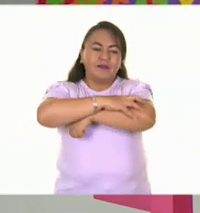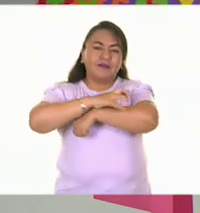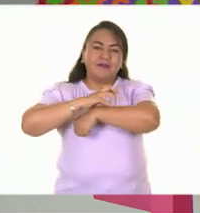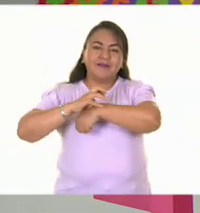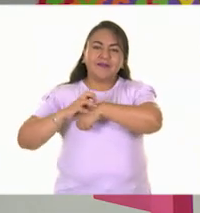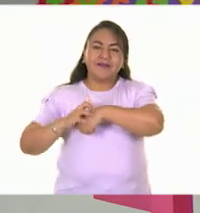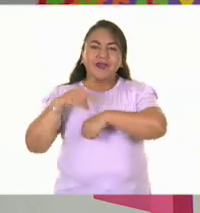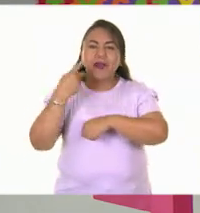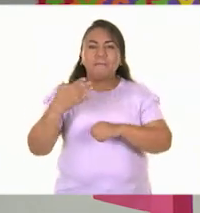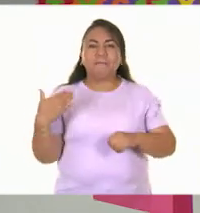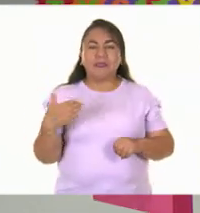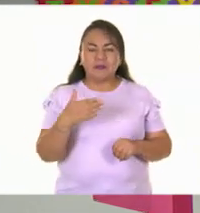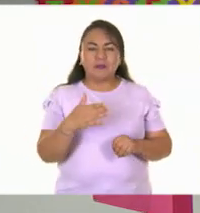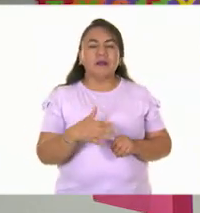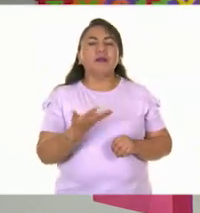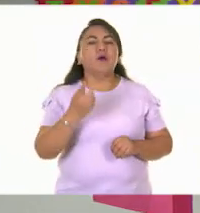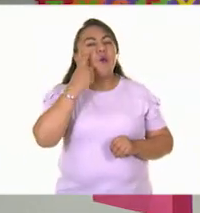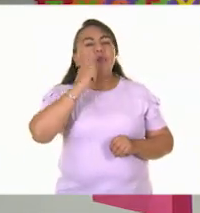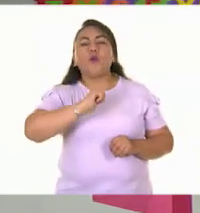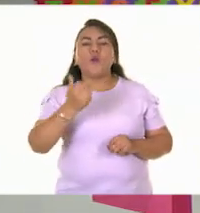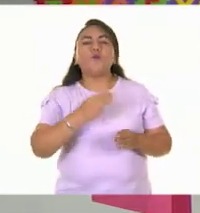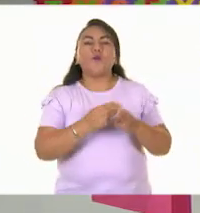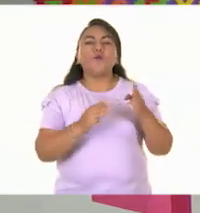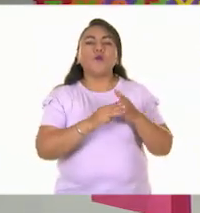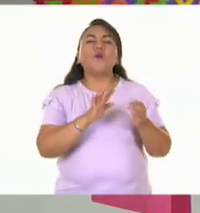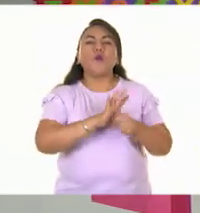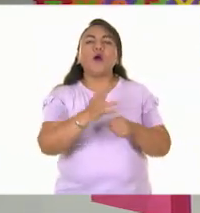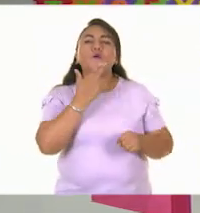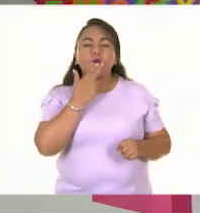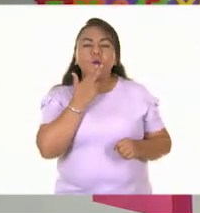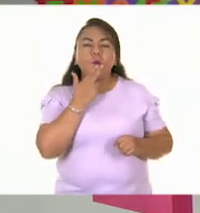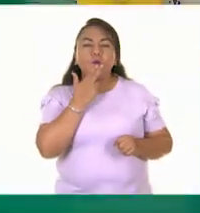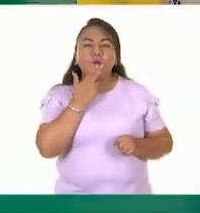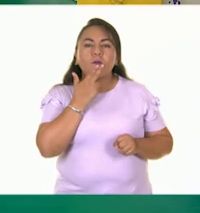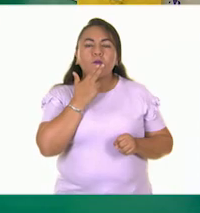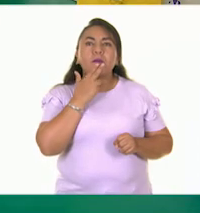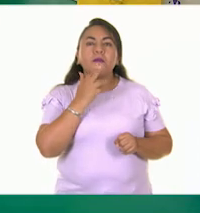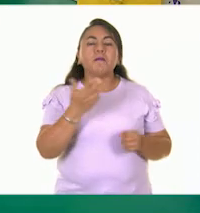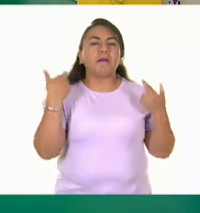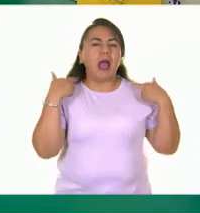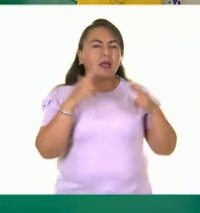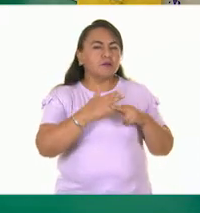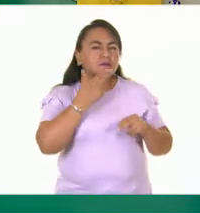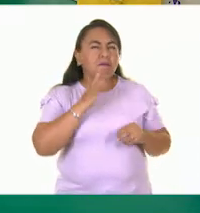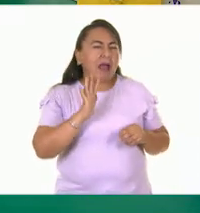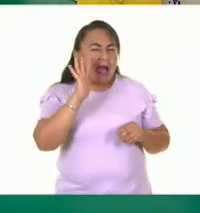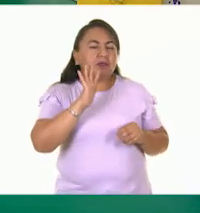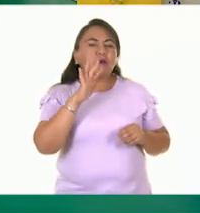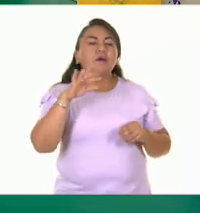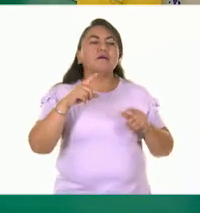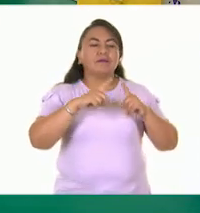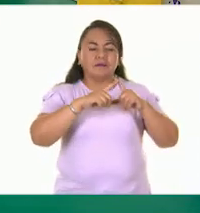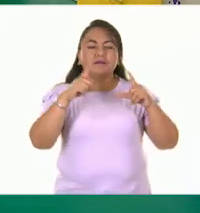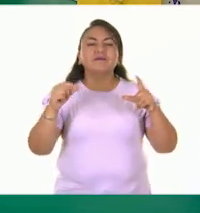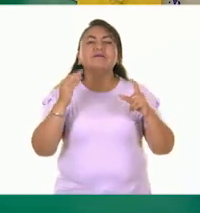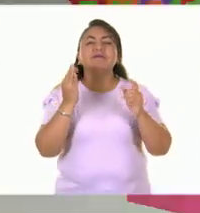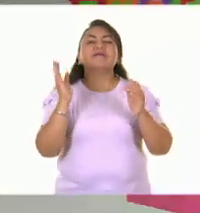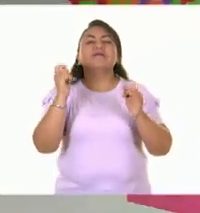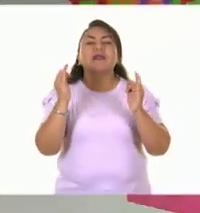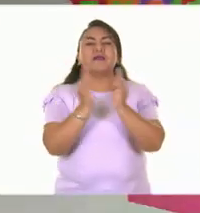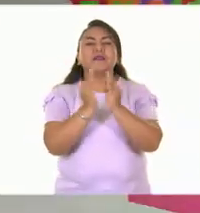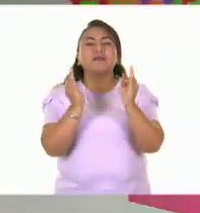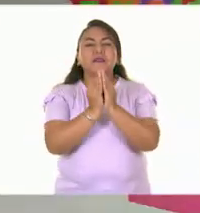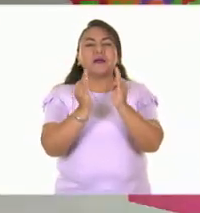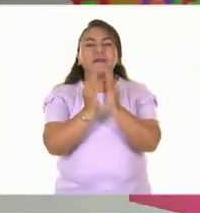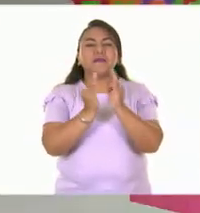este pescado. Así es. ¿Qué otro material ocupó? ¿Ustedes se acuerdan? Creo que estaba ocupando una hoja de maíz, ¿verdad?